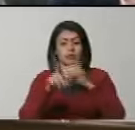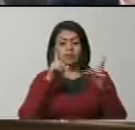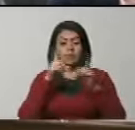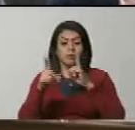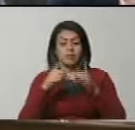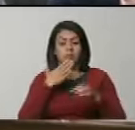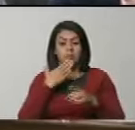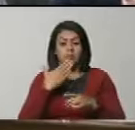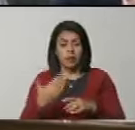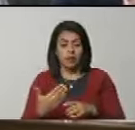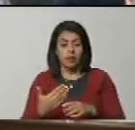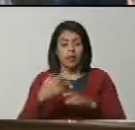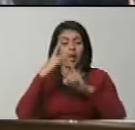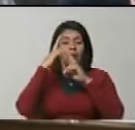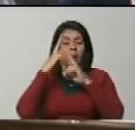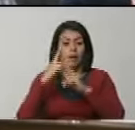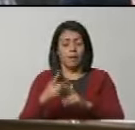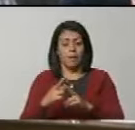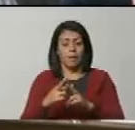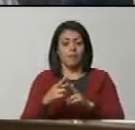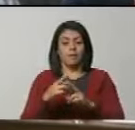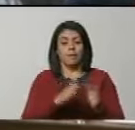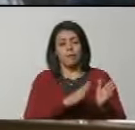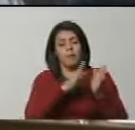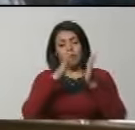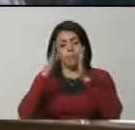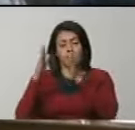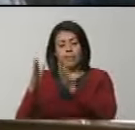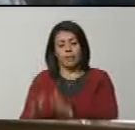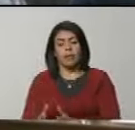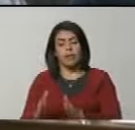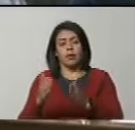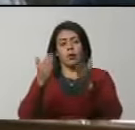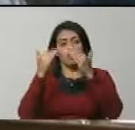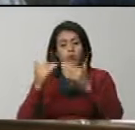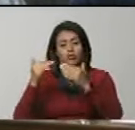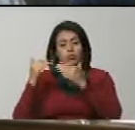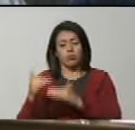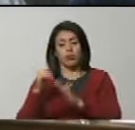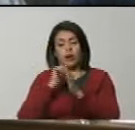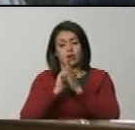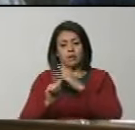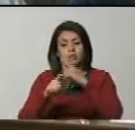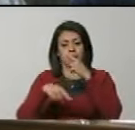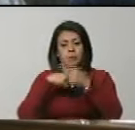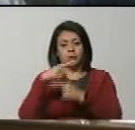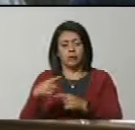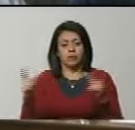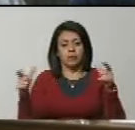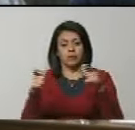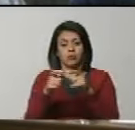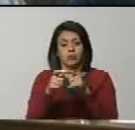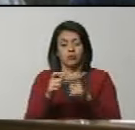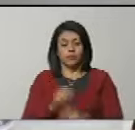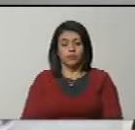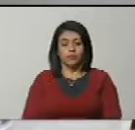Debate, solicito respetuosamente, Presidente, el diferimiento de los subsiguientes artículos para la próxima sesión.